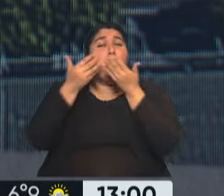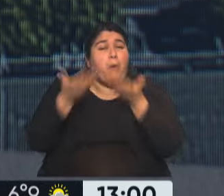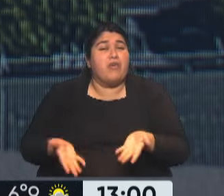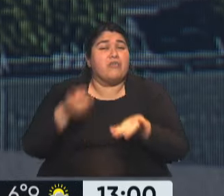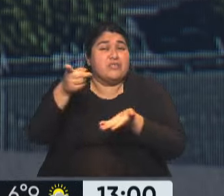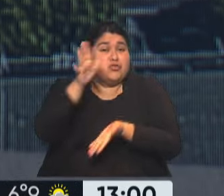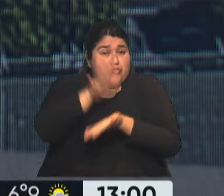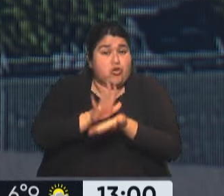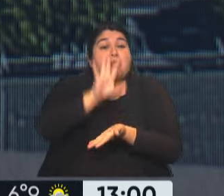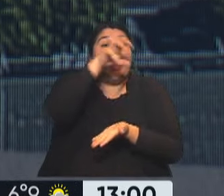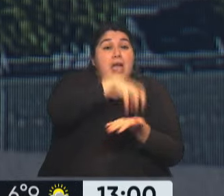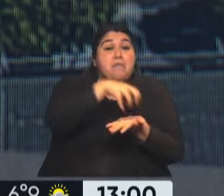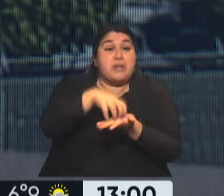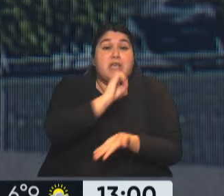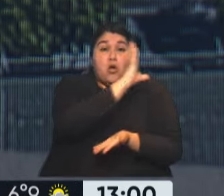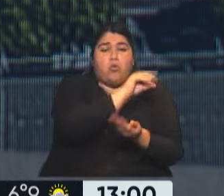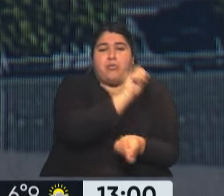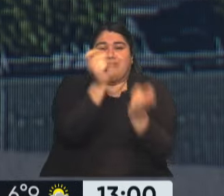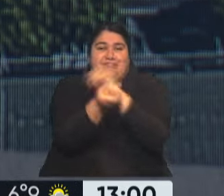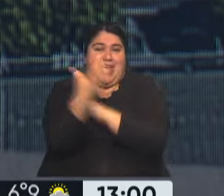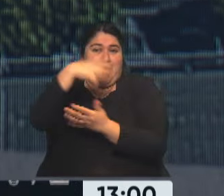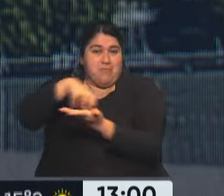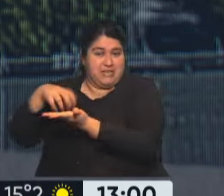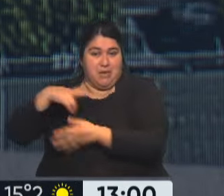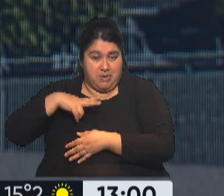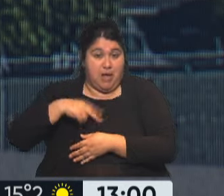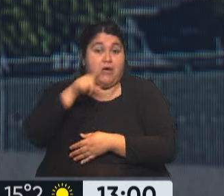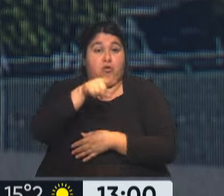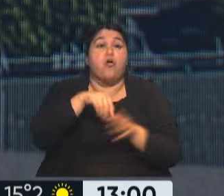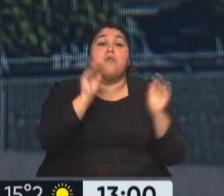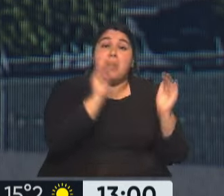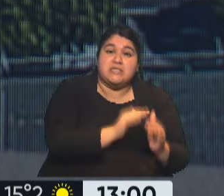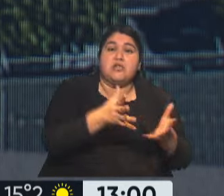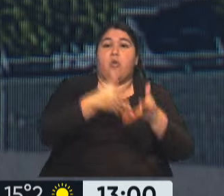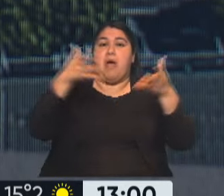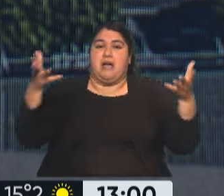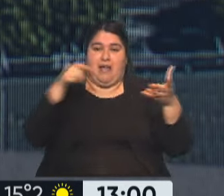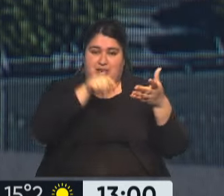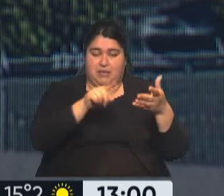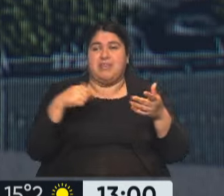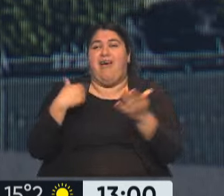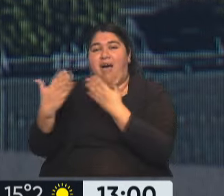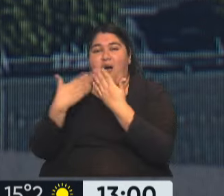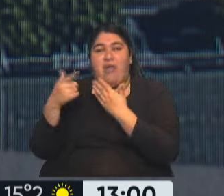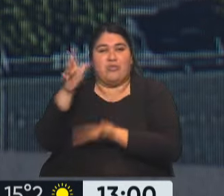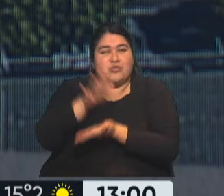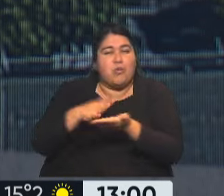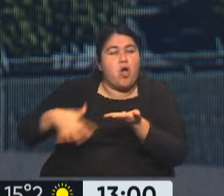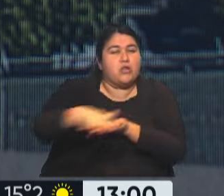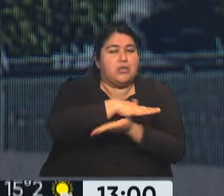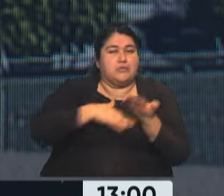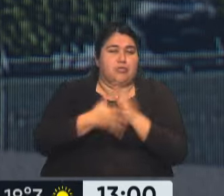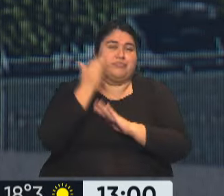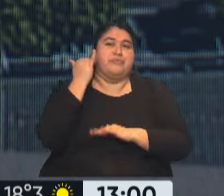transformación en sociedades anónimas de los clubes. No solamente de los grandes clubes, sino también de los más chicos. Es lo que estábamos hablando con Maxi, en el contexto general de una situación